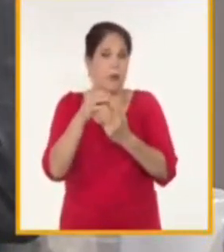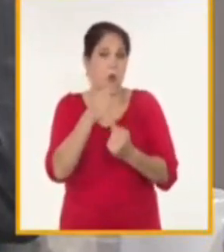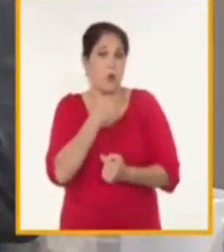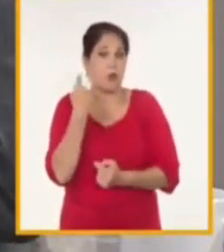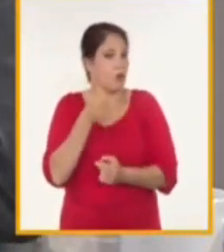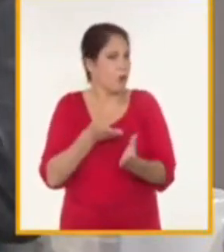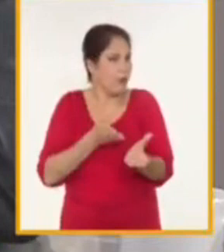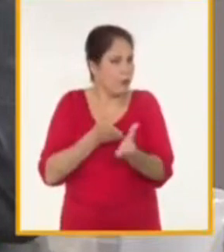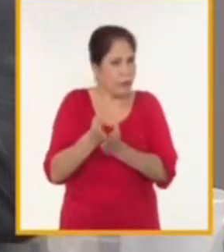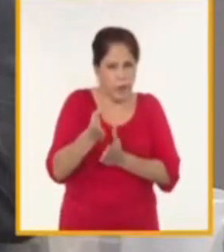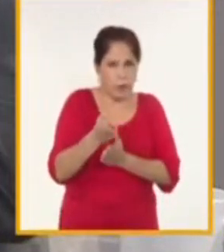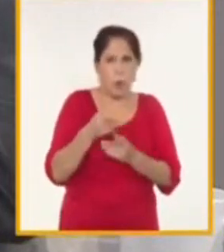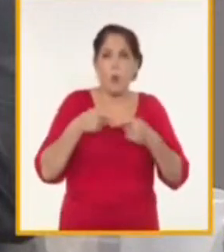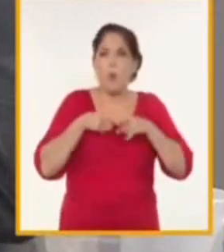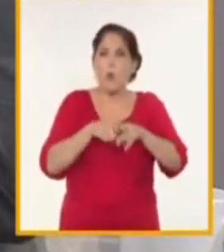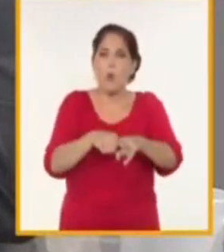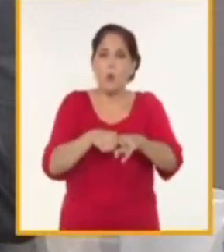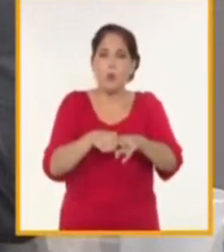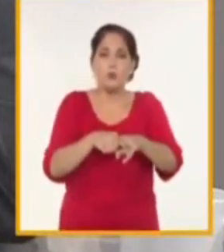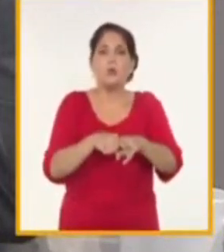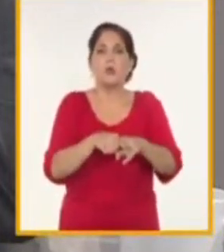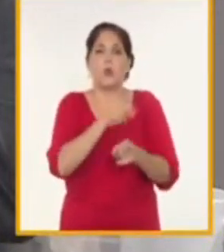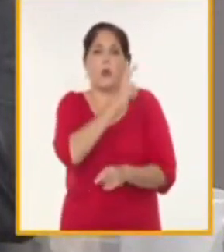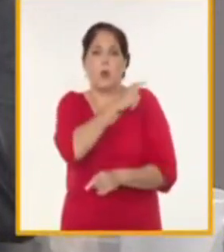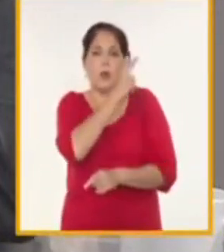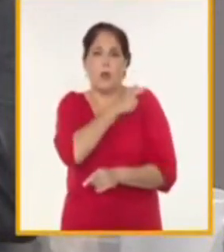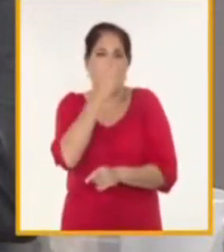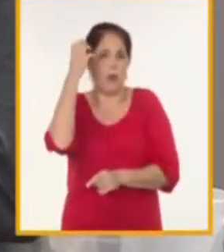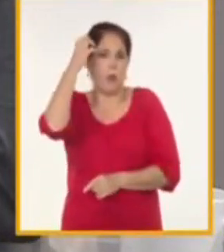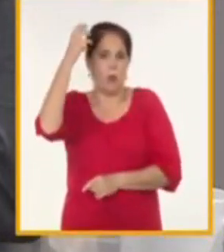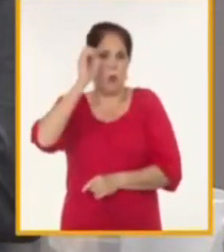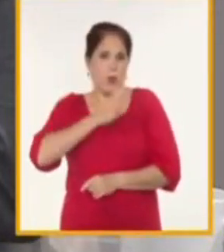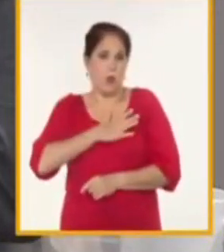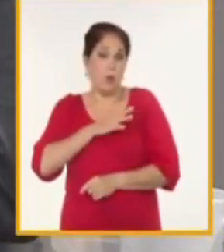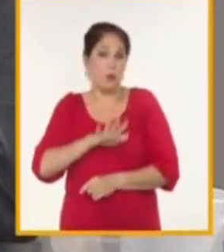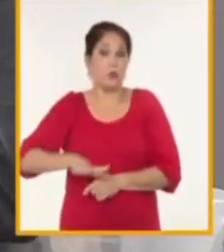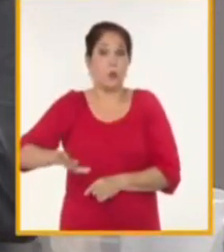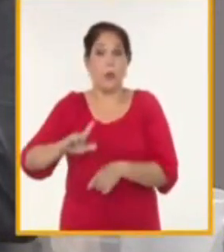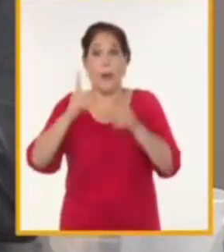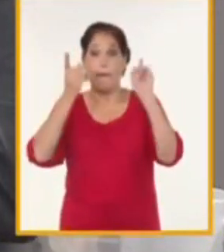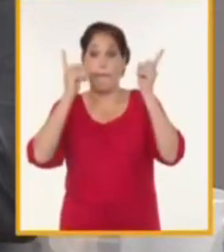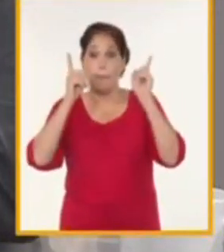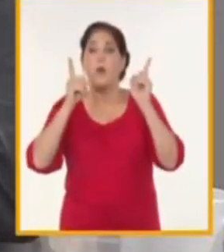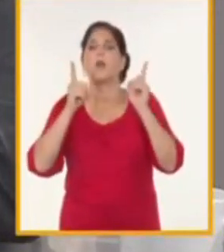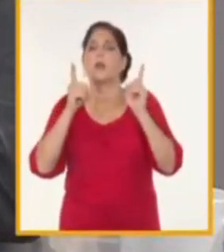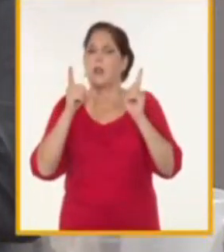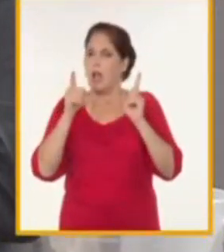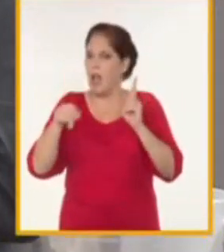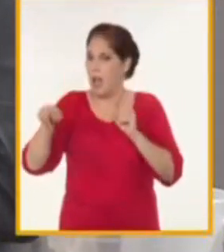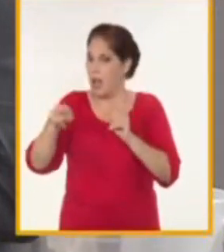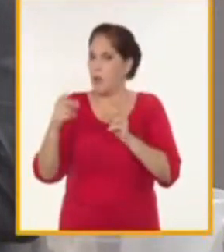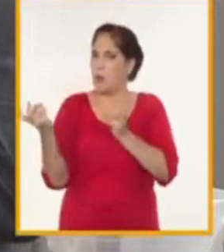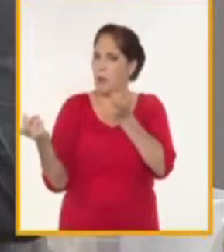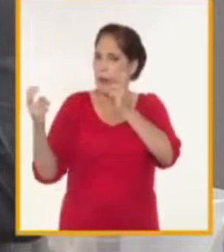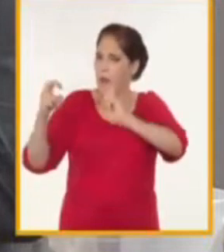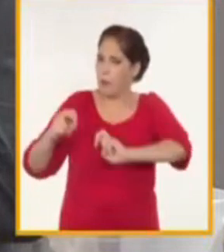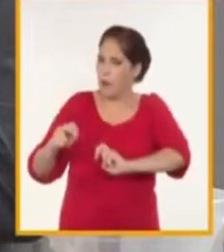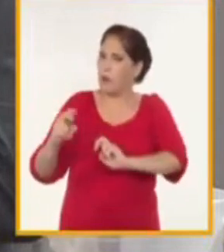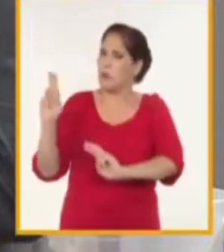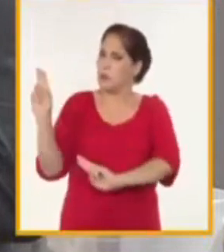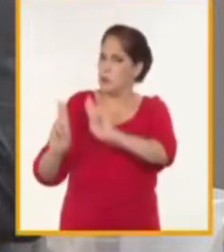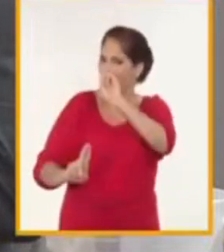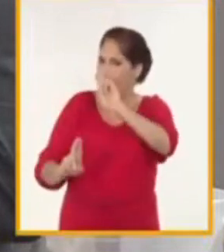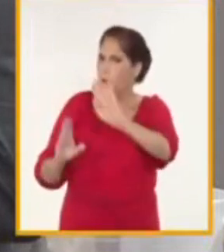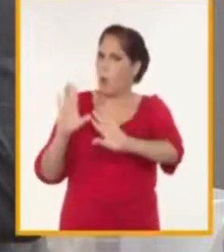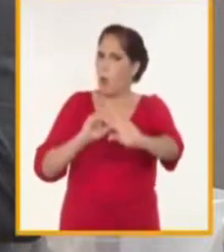permanentemente acompañada por la máxima dirección del país y que todas estas políticas son abrazadas son respaldadas